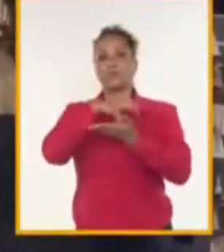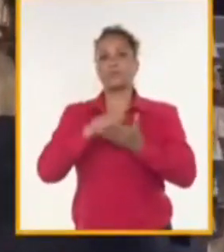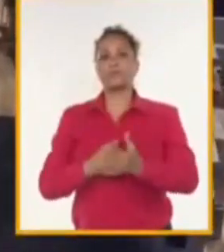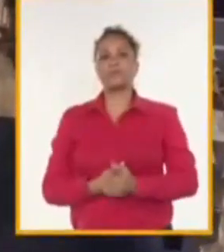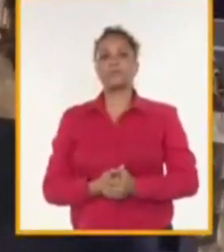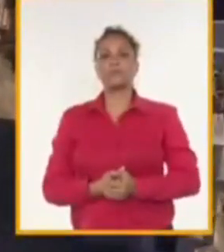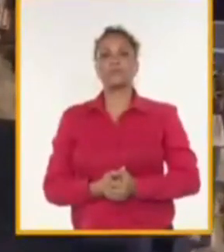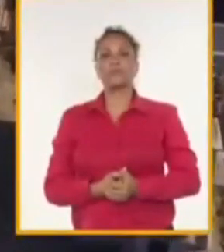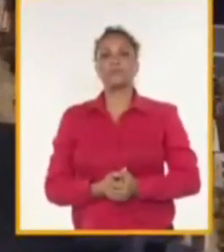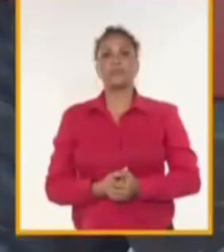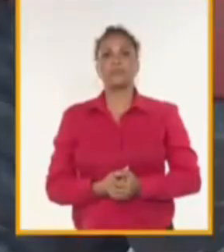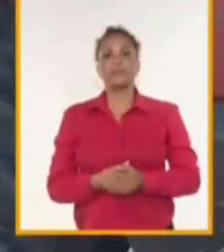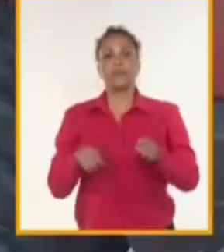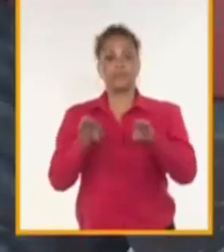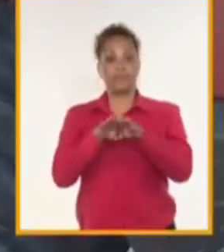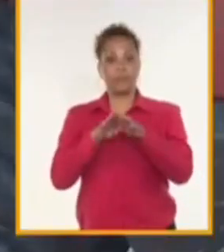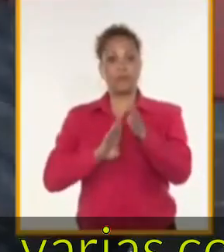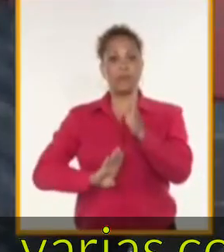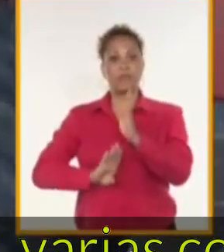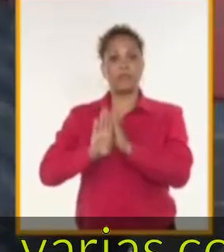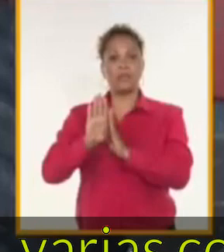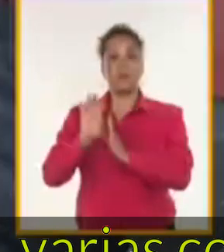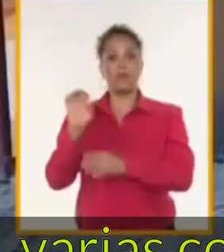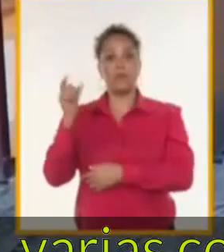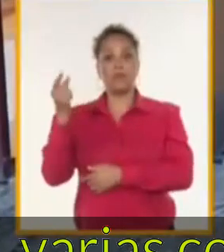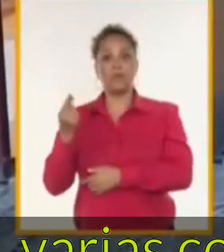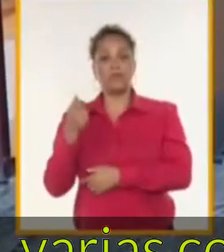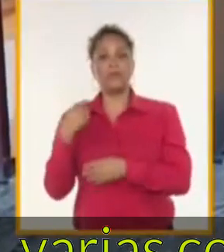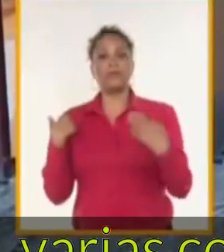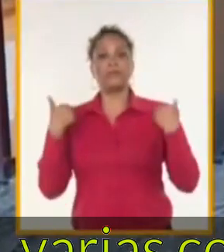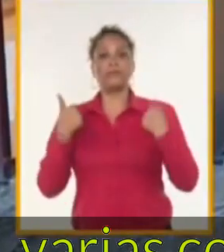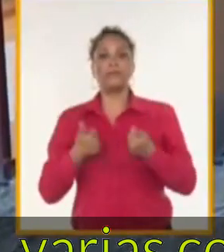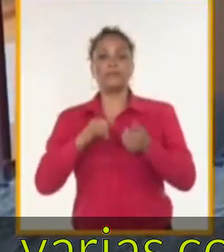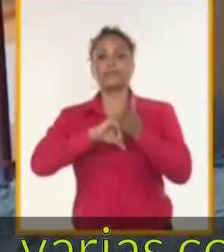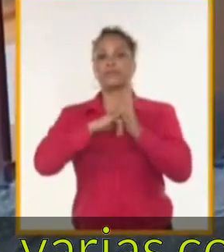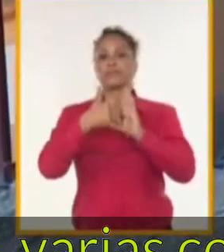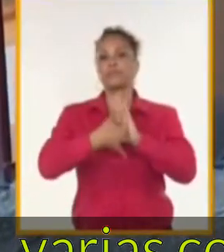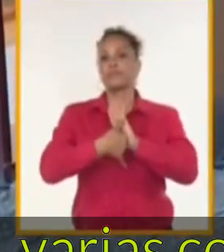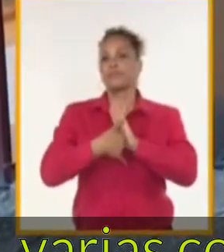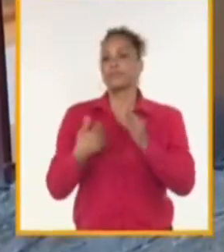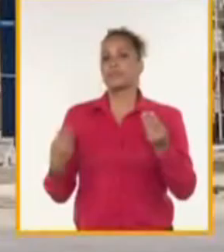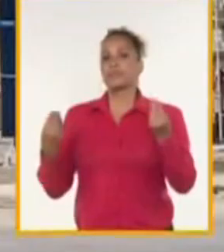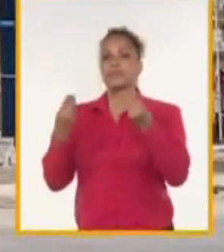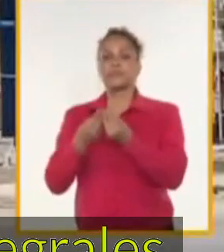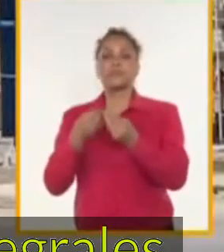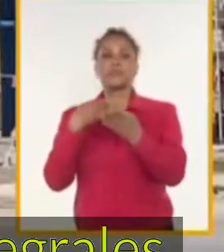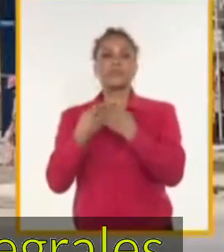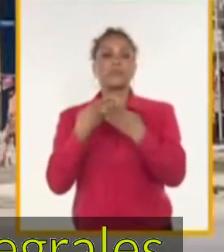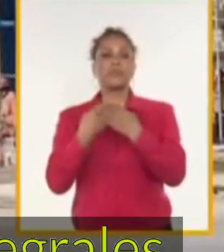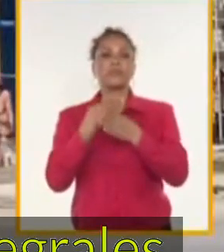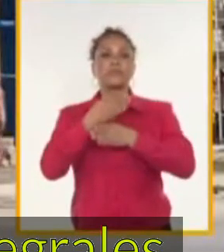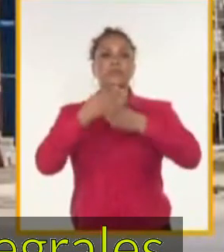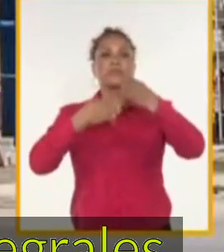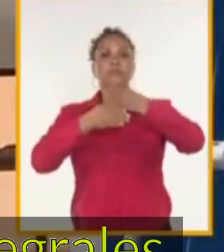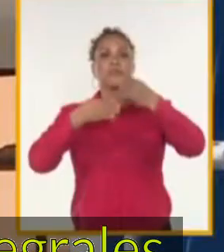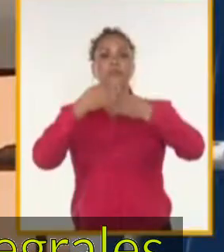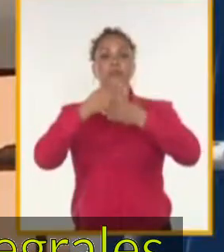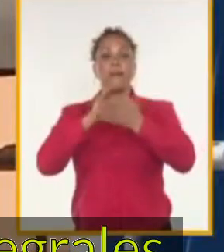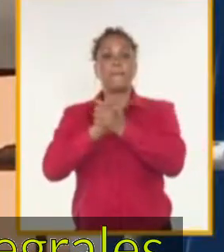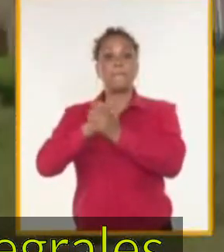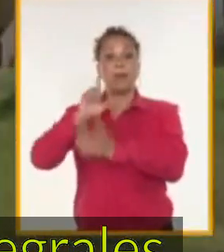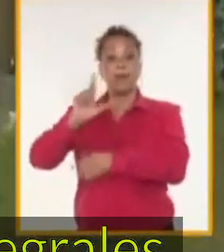Paralelamente al desarrollo económico, la dirección integrada de proyectos de conjunto con la empresa constructora Mariel